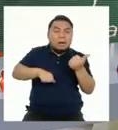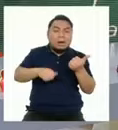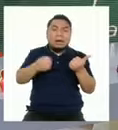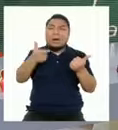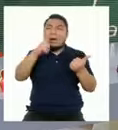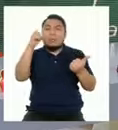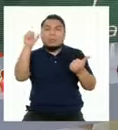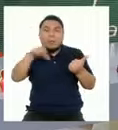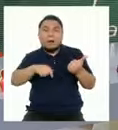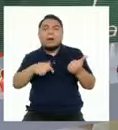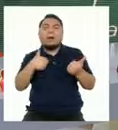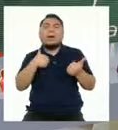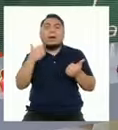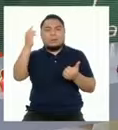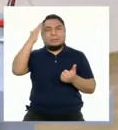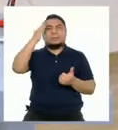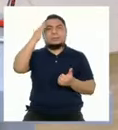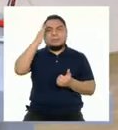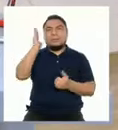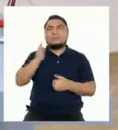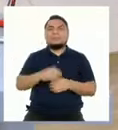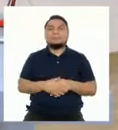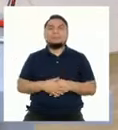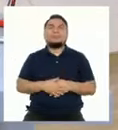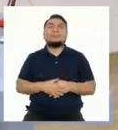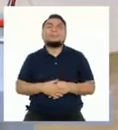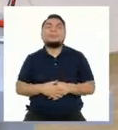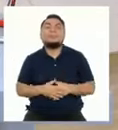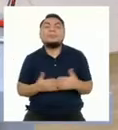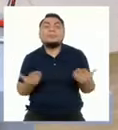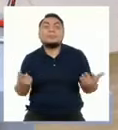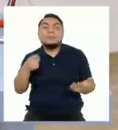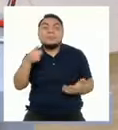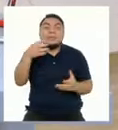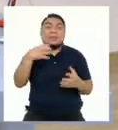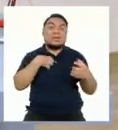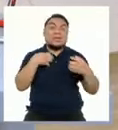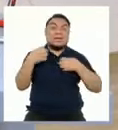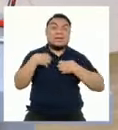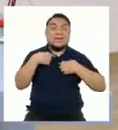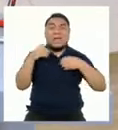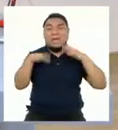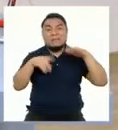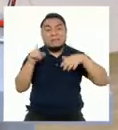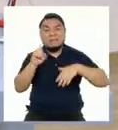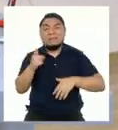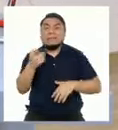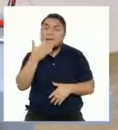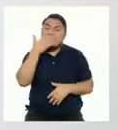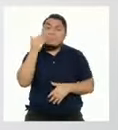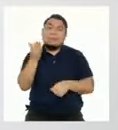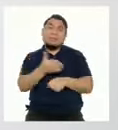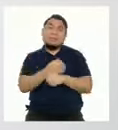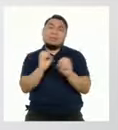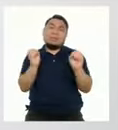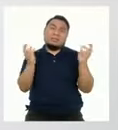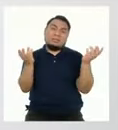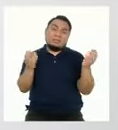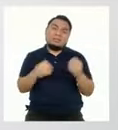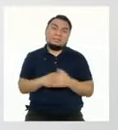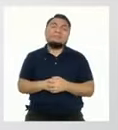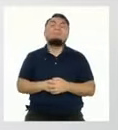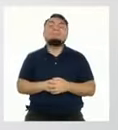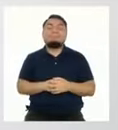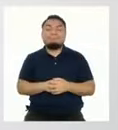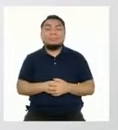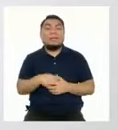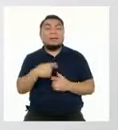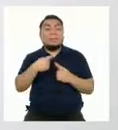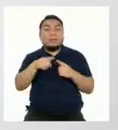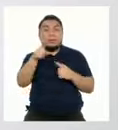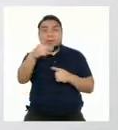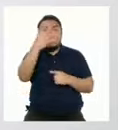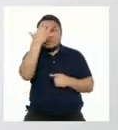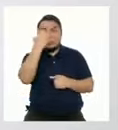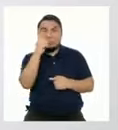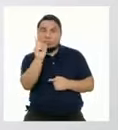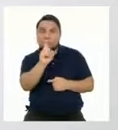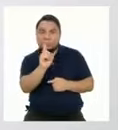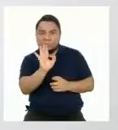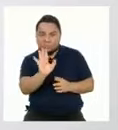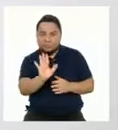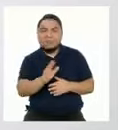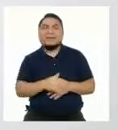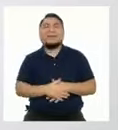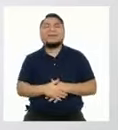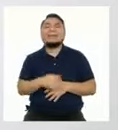servicio de estos recursos. Si una no se queja, a veces las cosas no mejoran. Claro, pero tampoco te molestes,